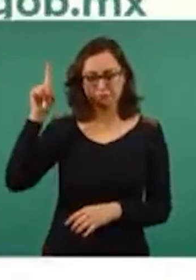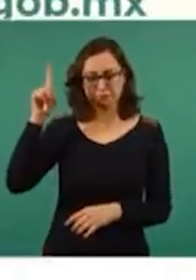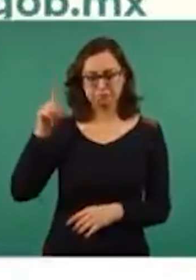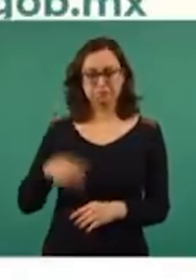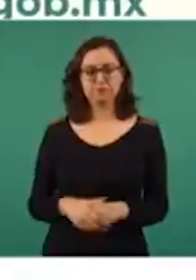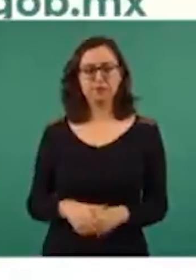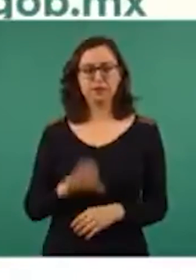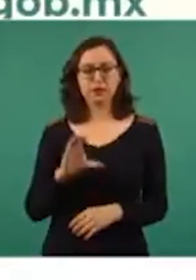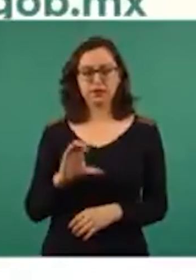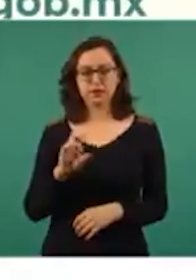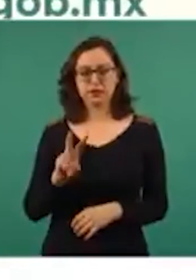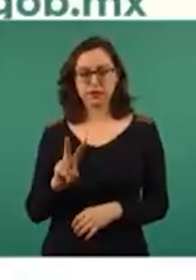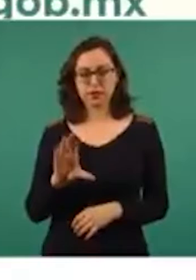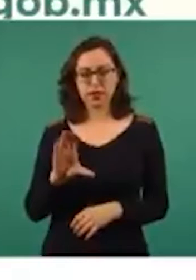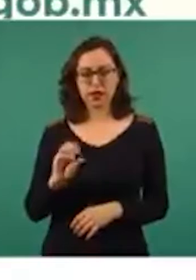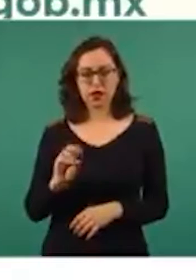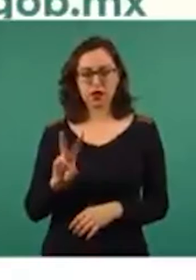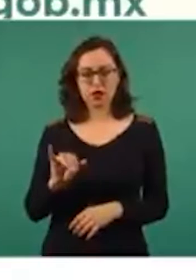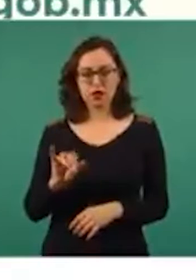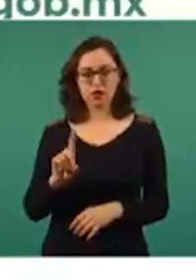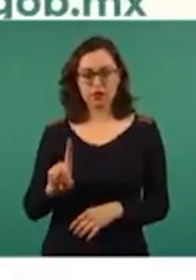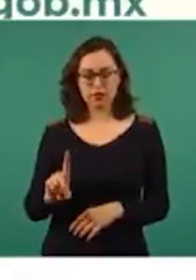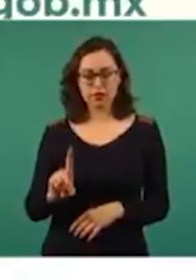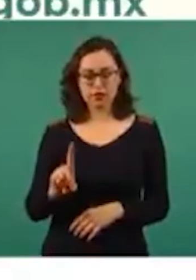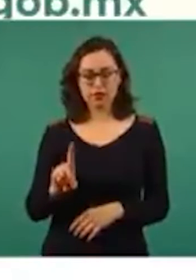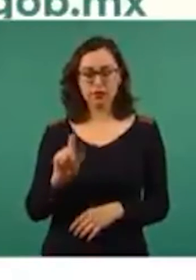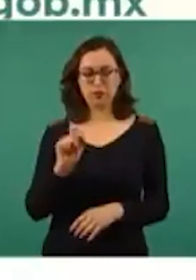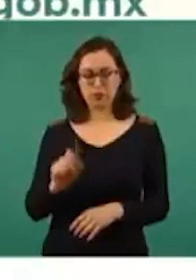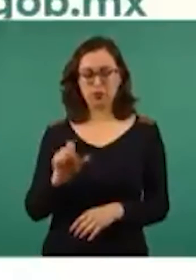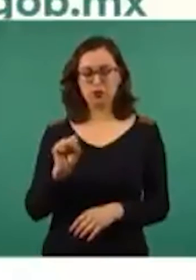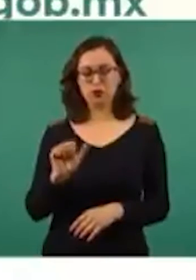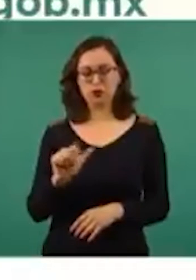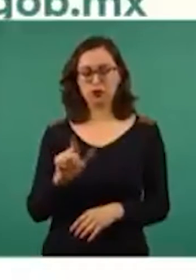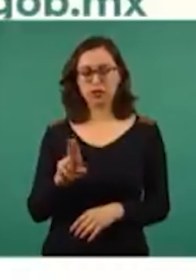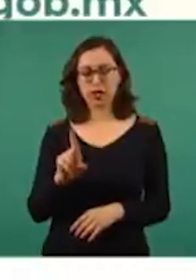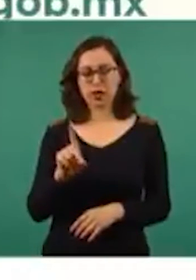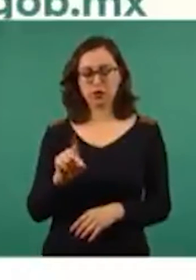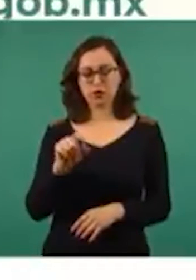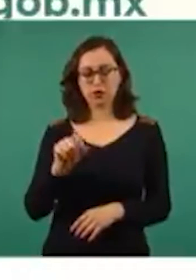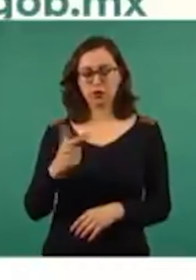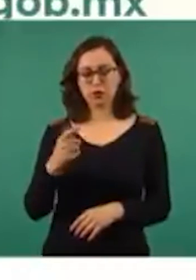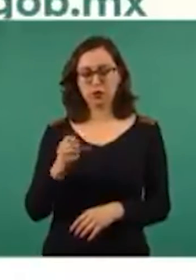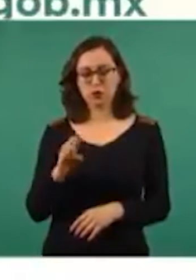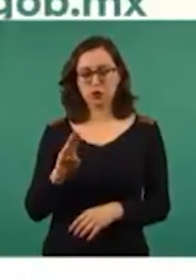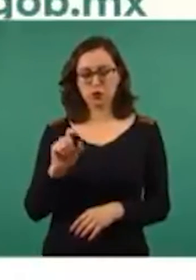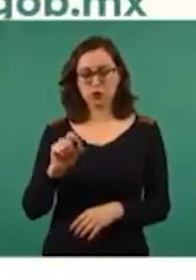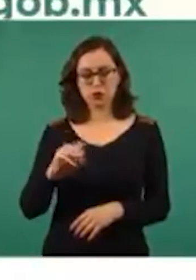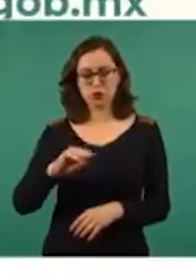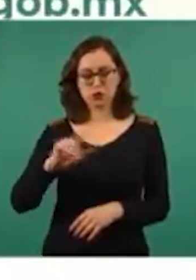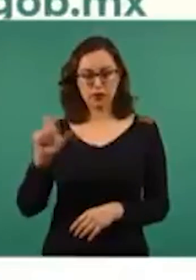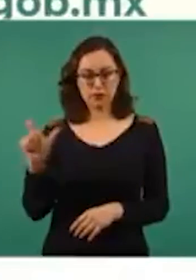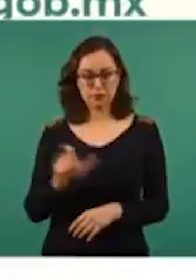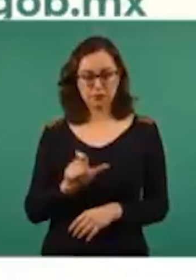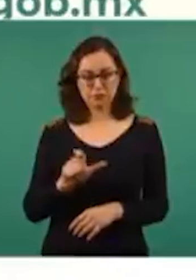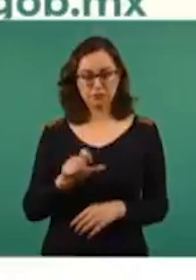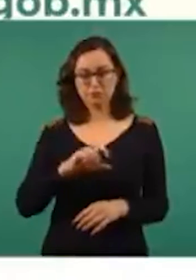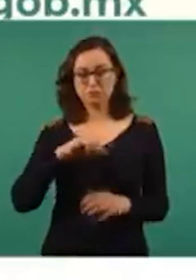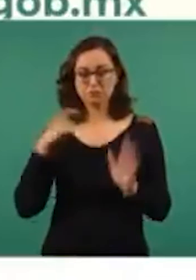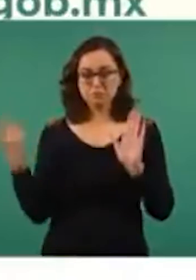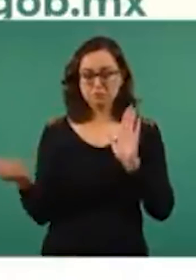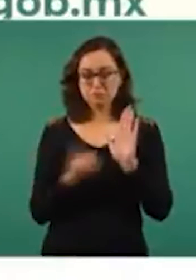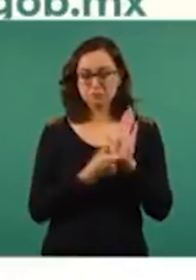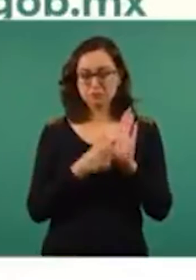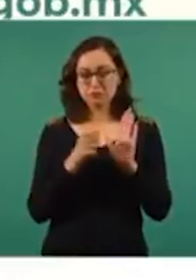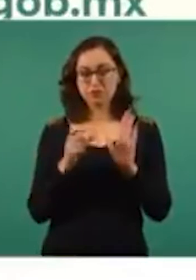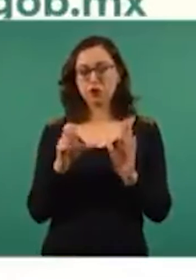recordar, cbcovid, cbcovid, todo junto, .salud.gov.mx y ahí se pone la CURP,